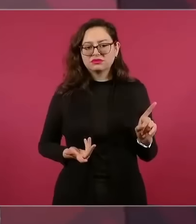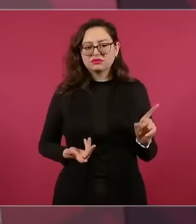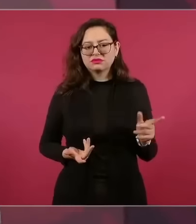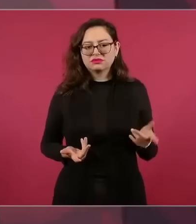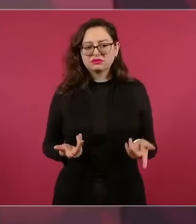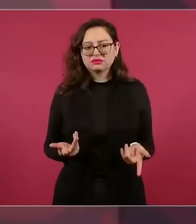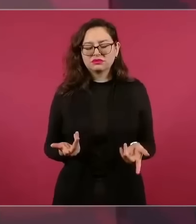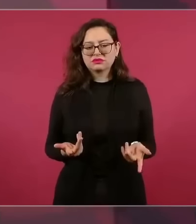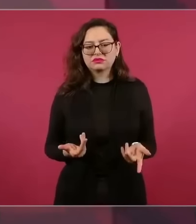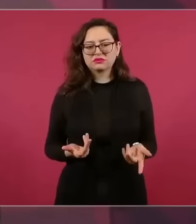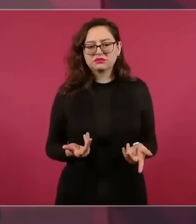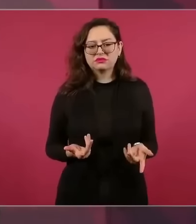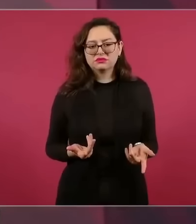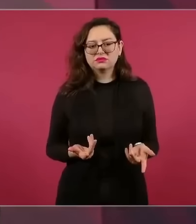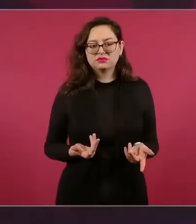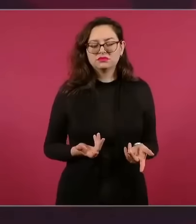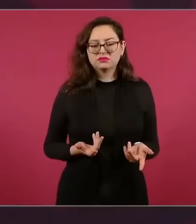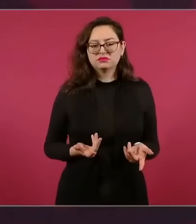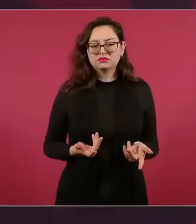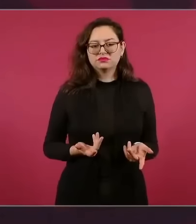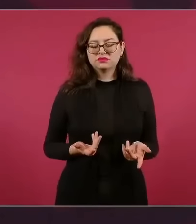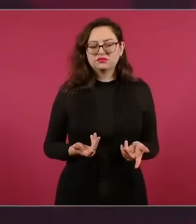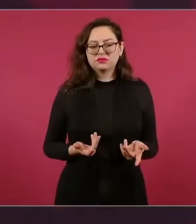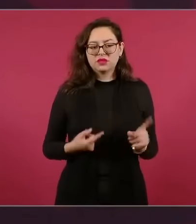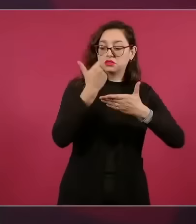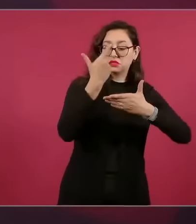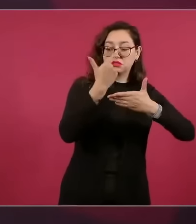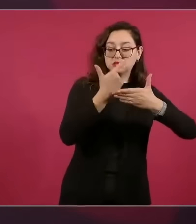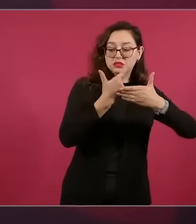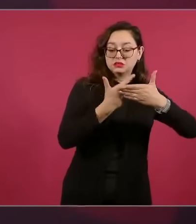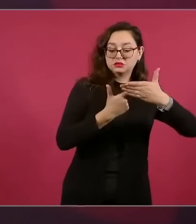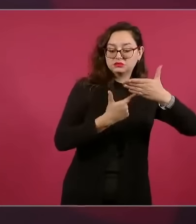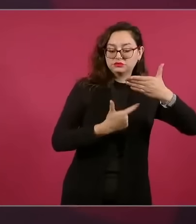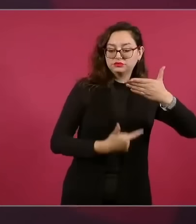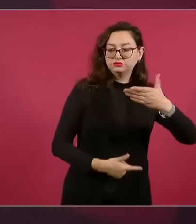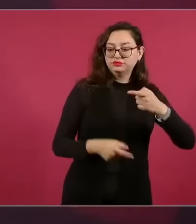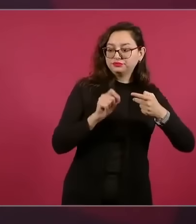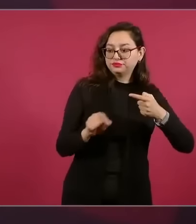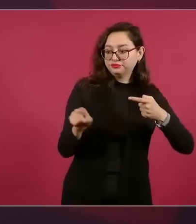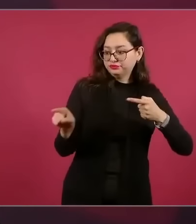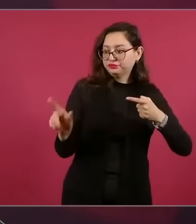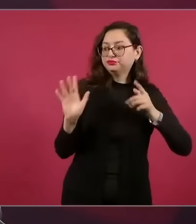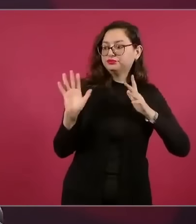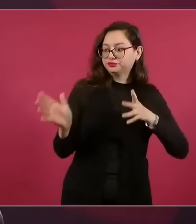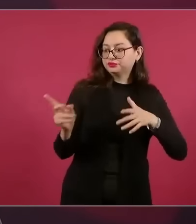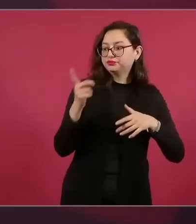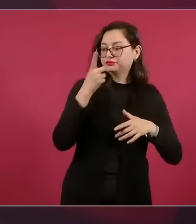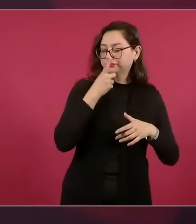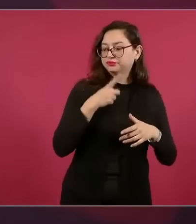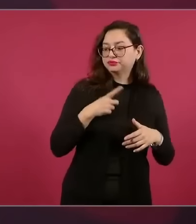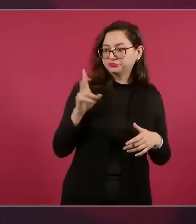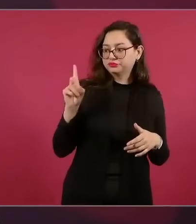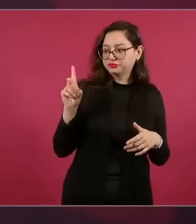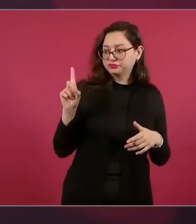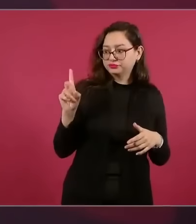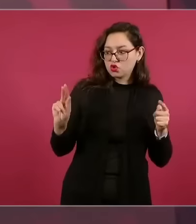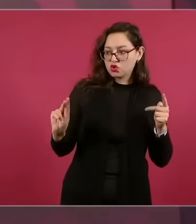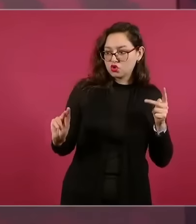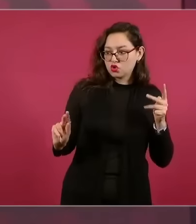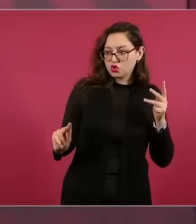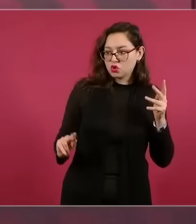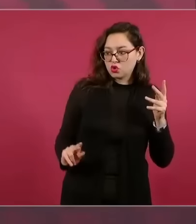ya tenemos, ahí va contando, 30 definidos, ya subió a 37,